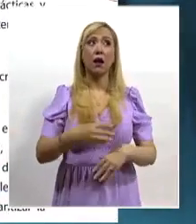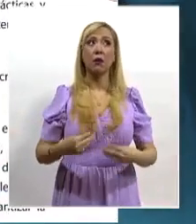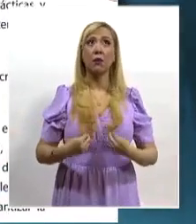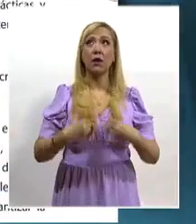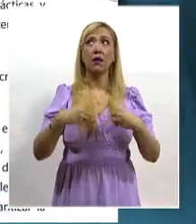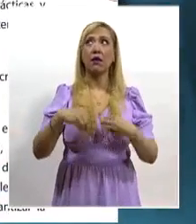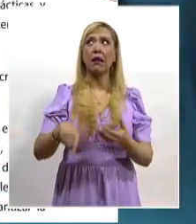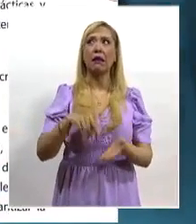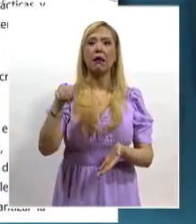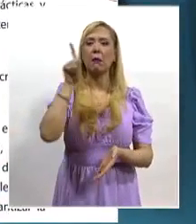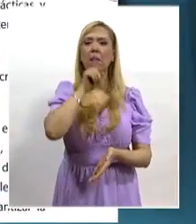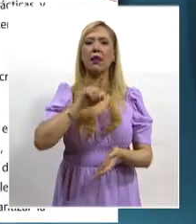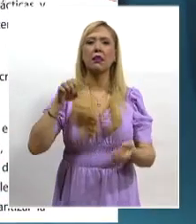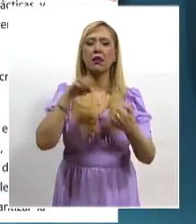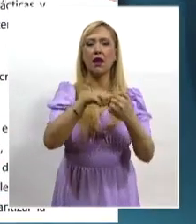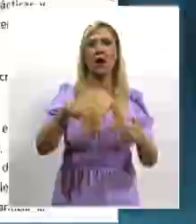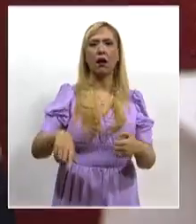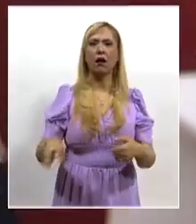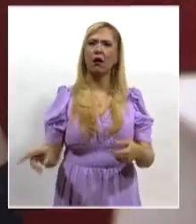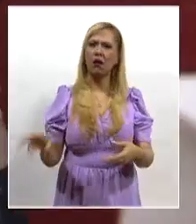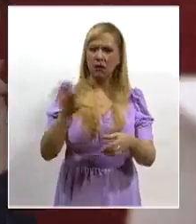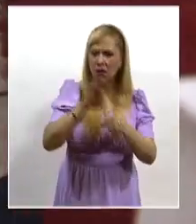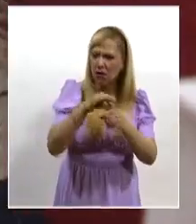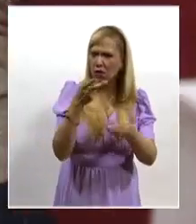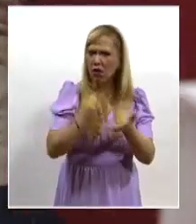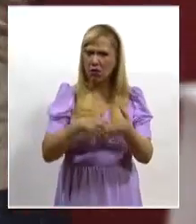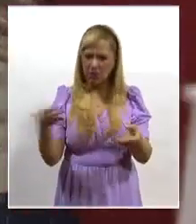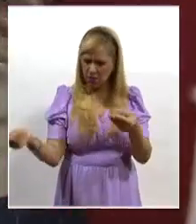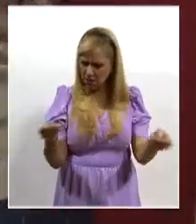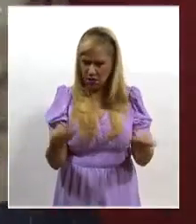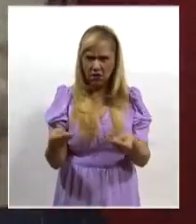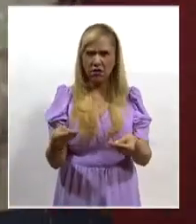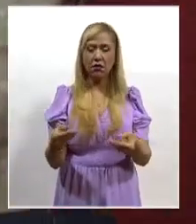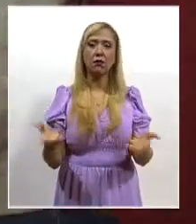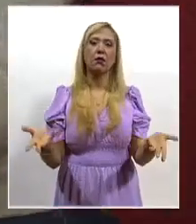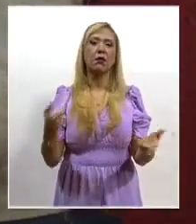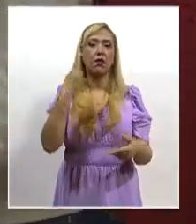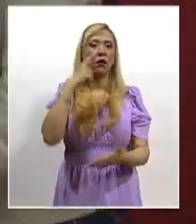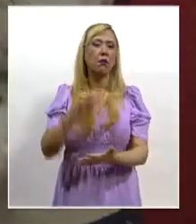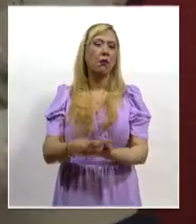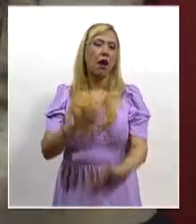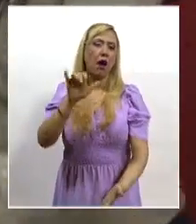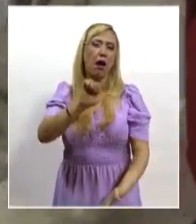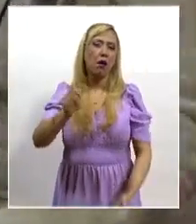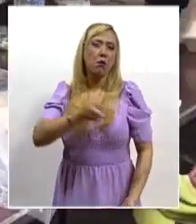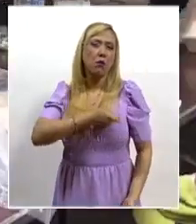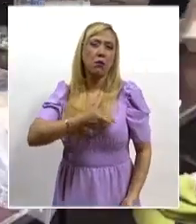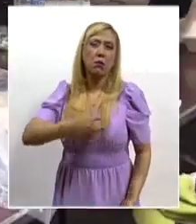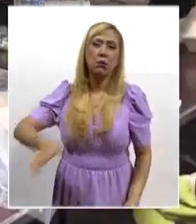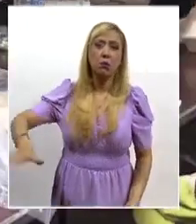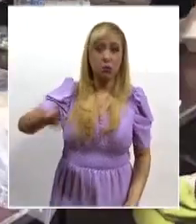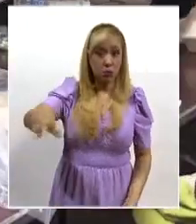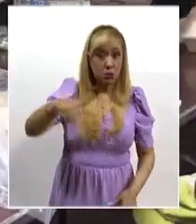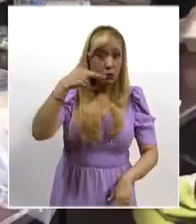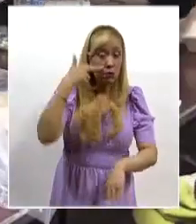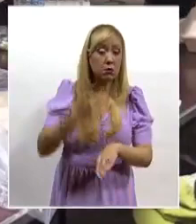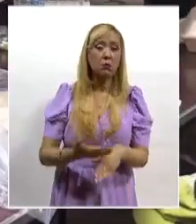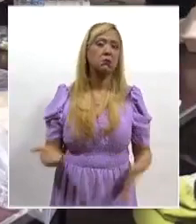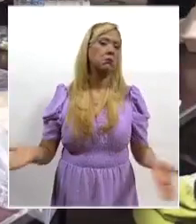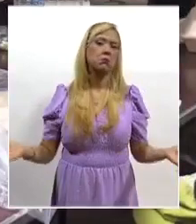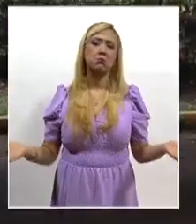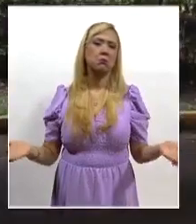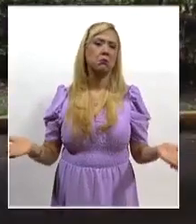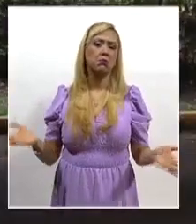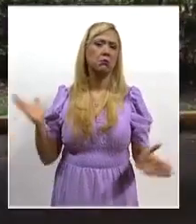falsos. Indicó que las personas que incurren en estas conductas principalmente en zonas marginadas no son responsables ni pueden ser